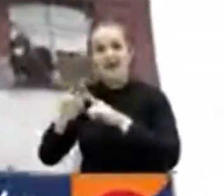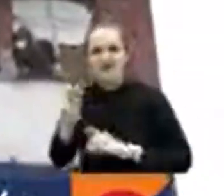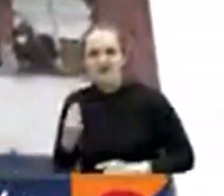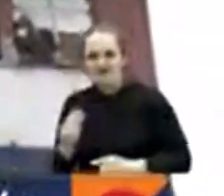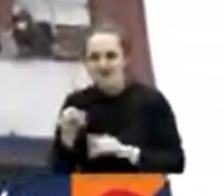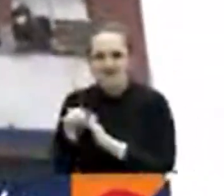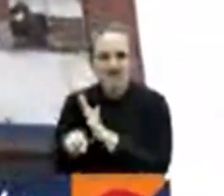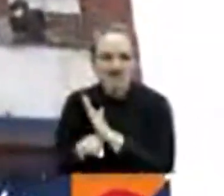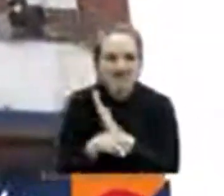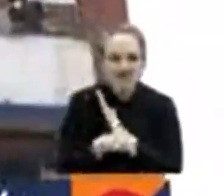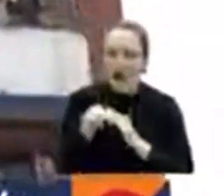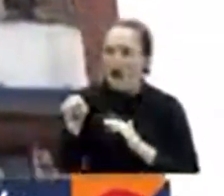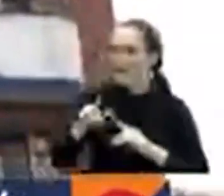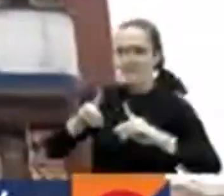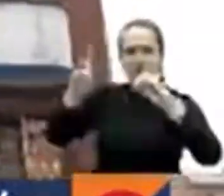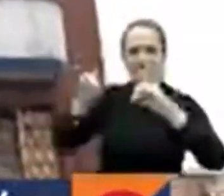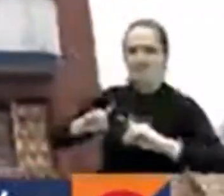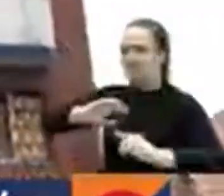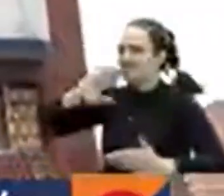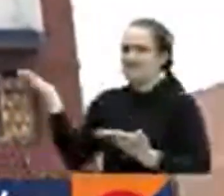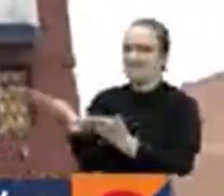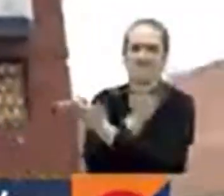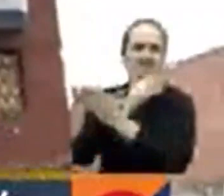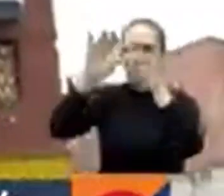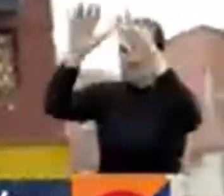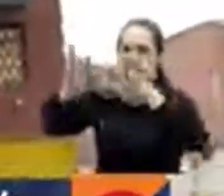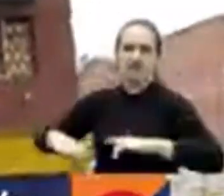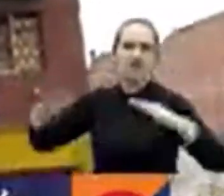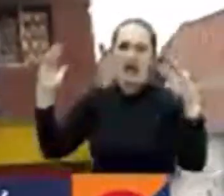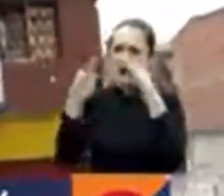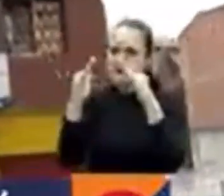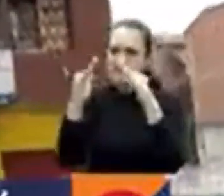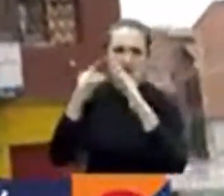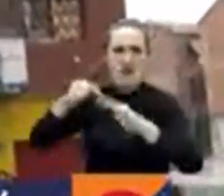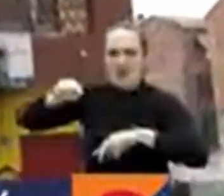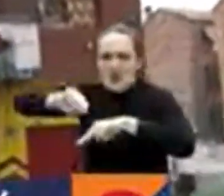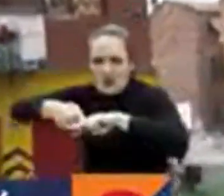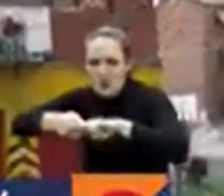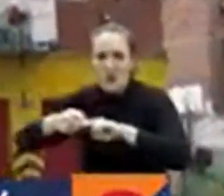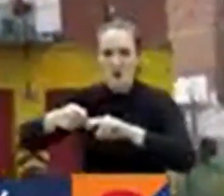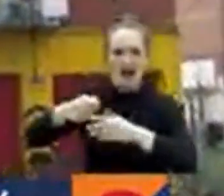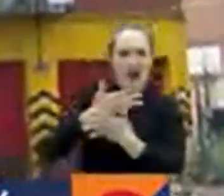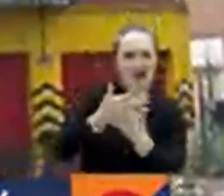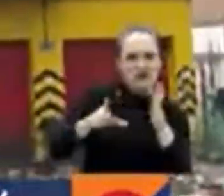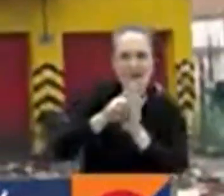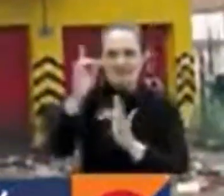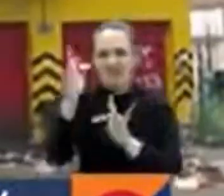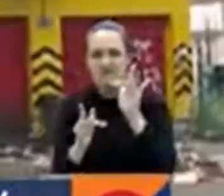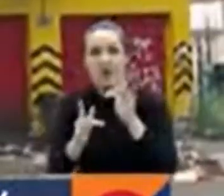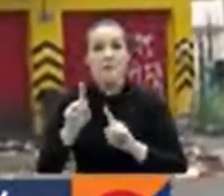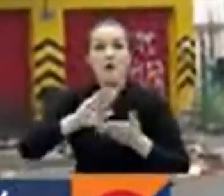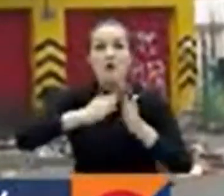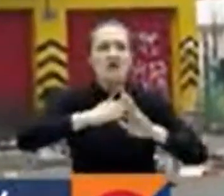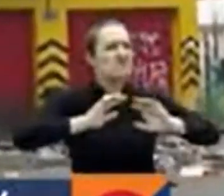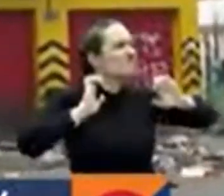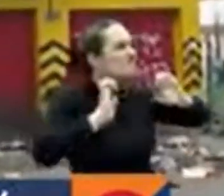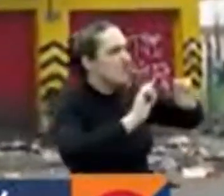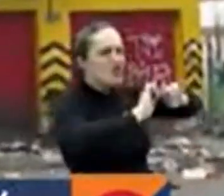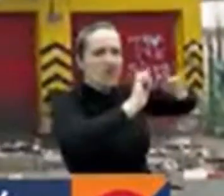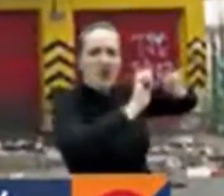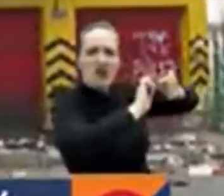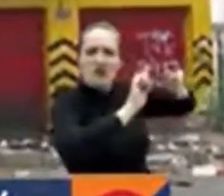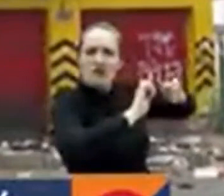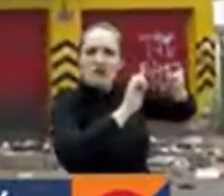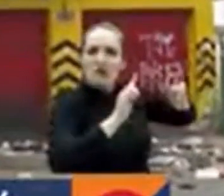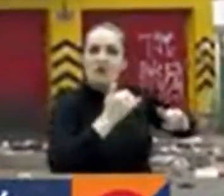Maracuchos para torturar y cometer otros delitos sin embargo la comunidad no lo ha permitido situación a esta hora en el centro de Bogotá